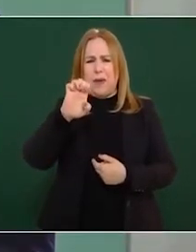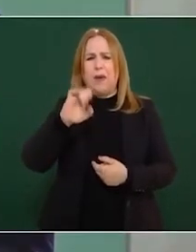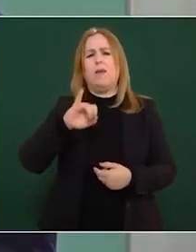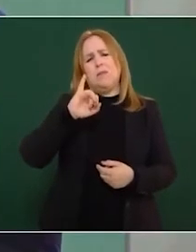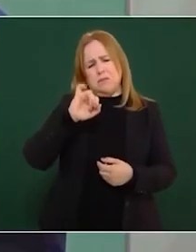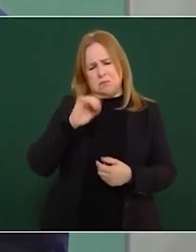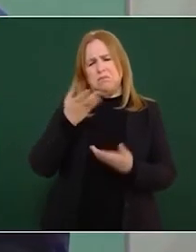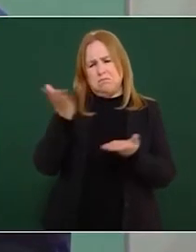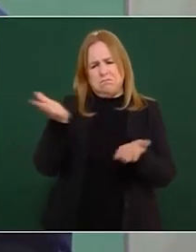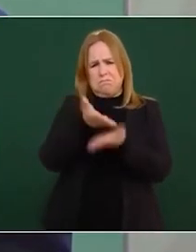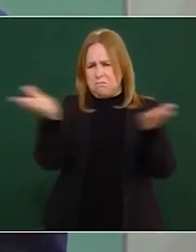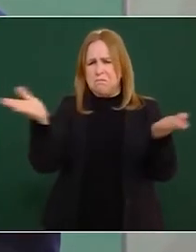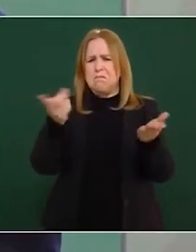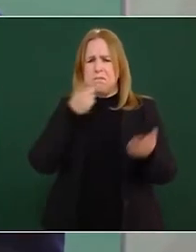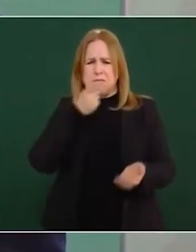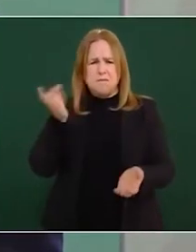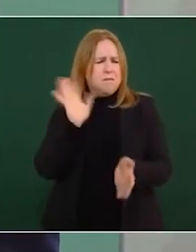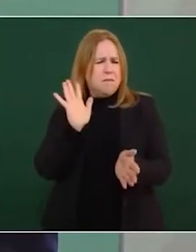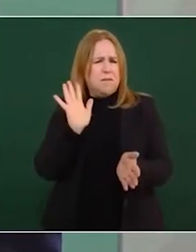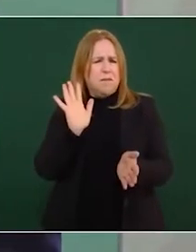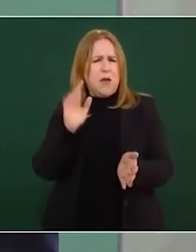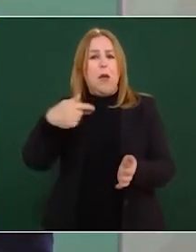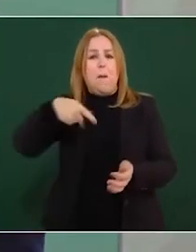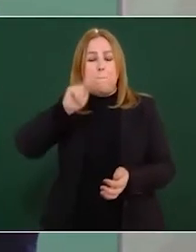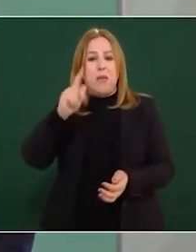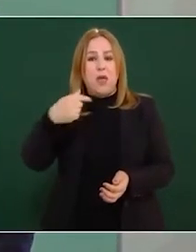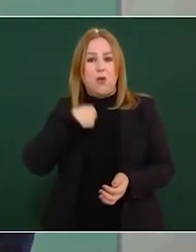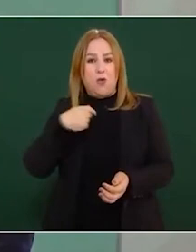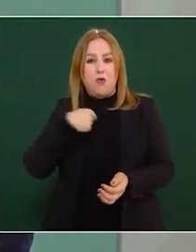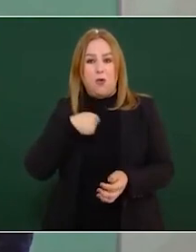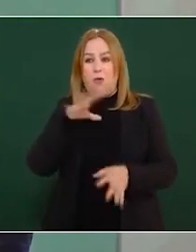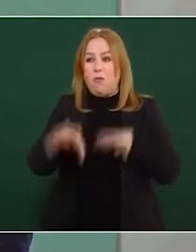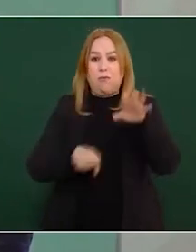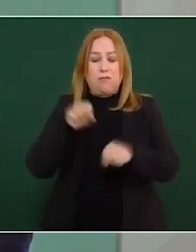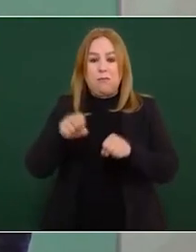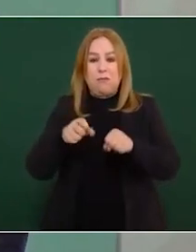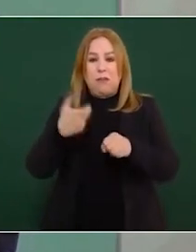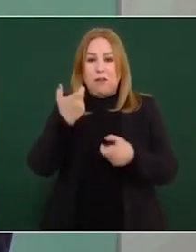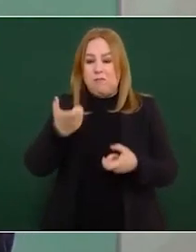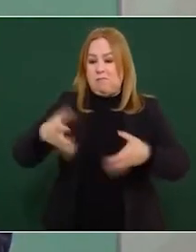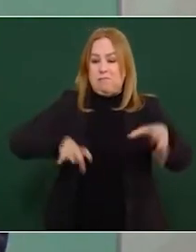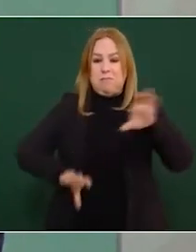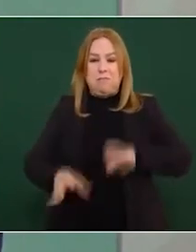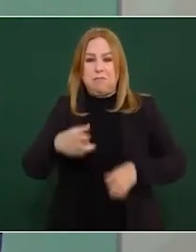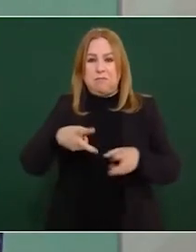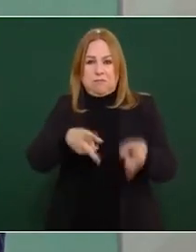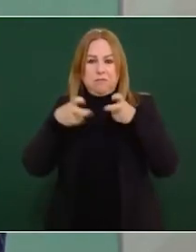por eso yo puedo decir que tengo de mis bienes porque